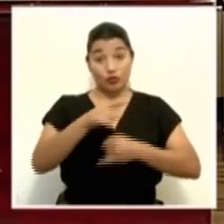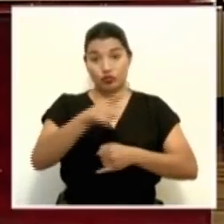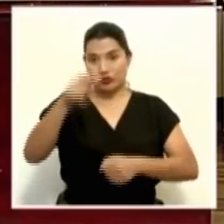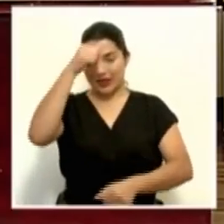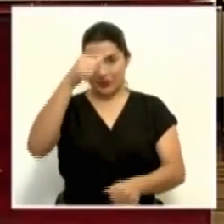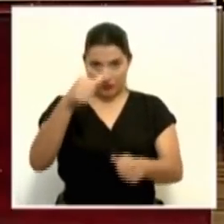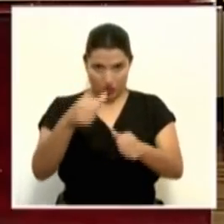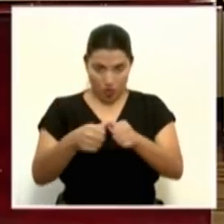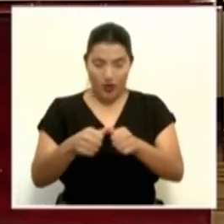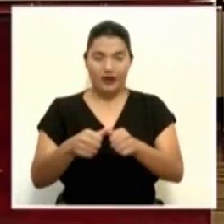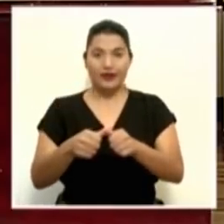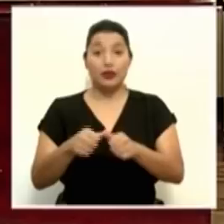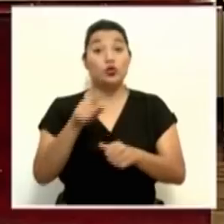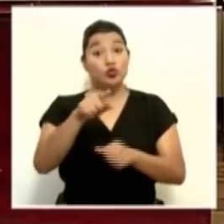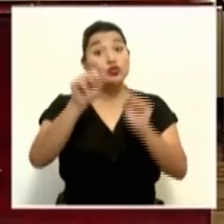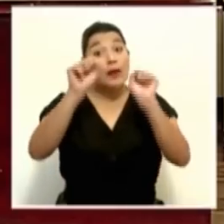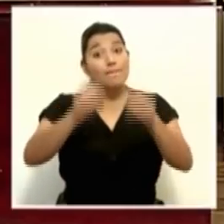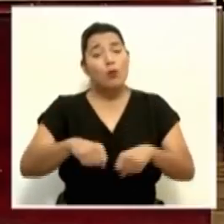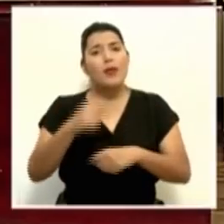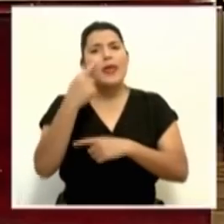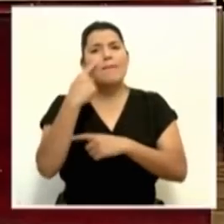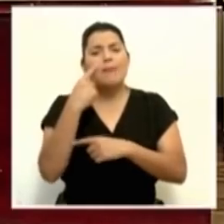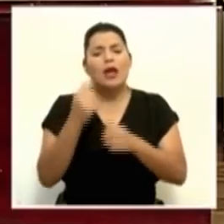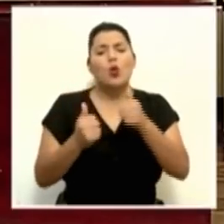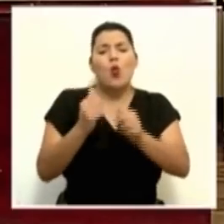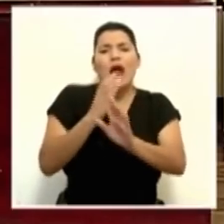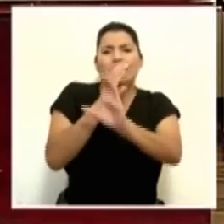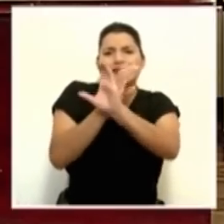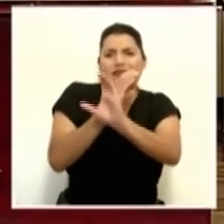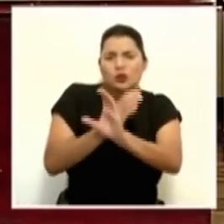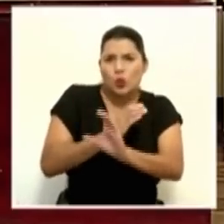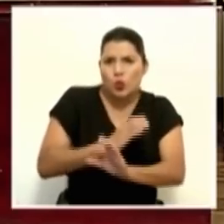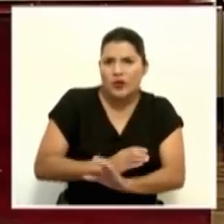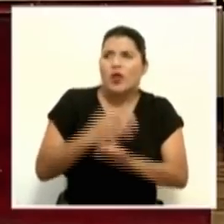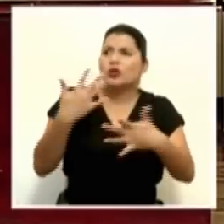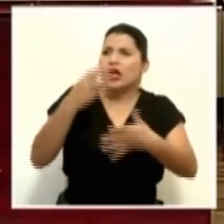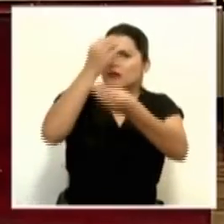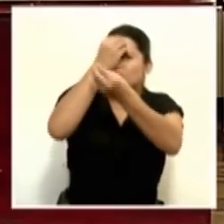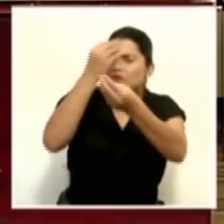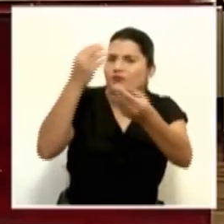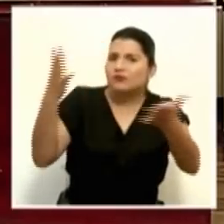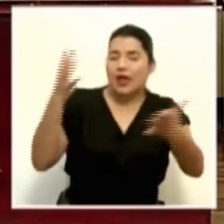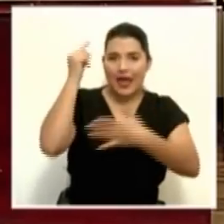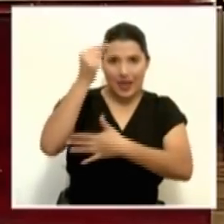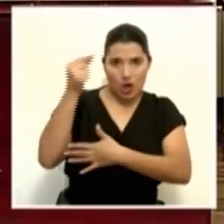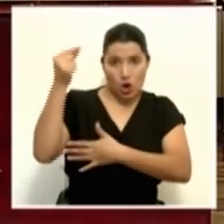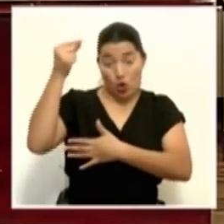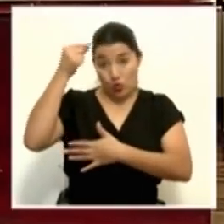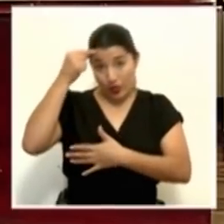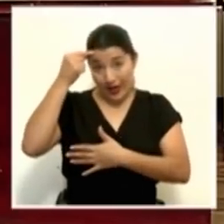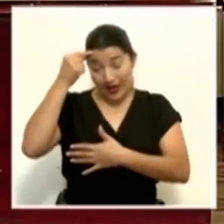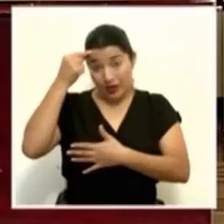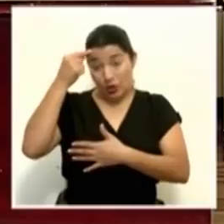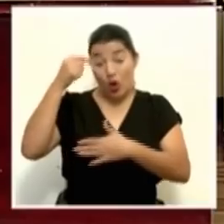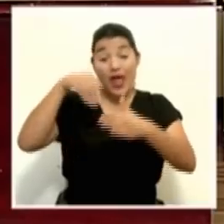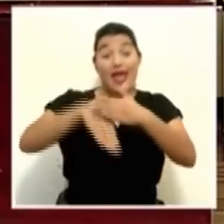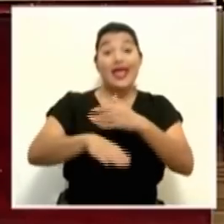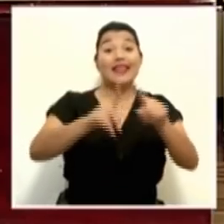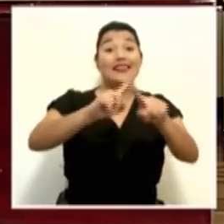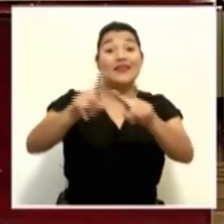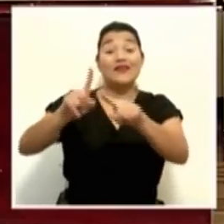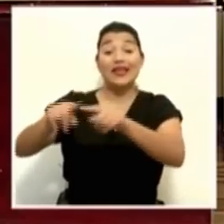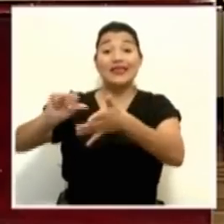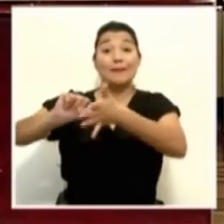al público en general que puede revisar las medidas que el gobierno de la república anuncia en estas conferencias de prensa en las distintas